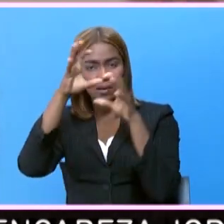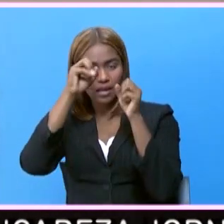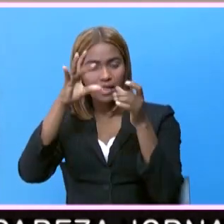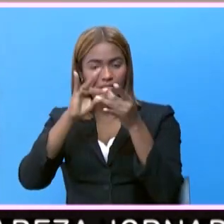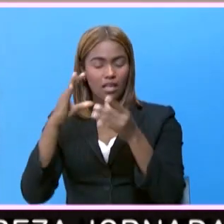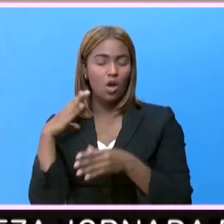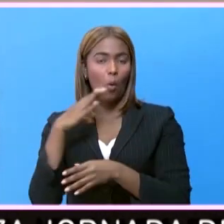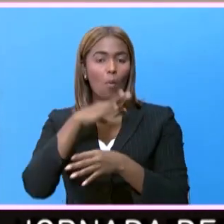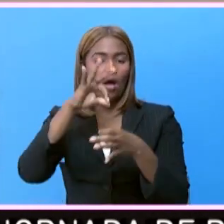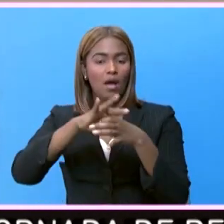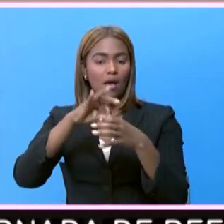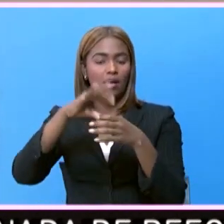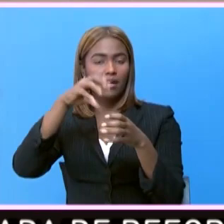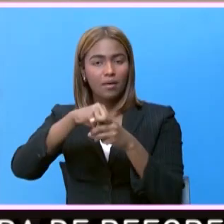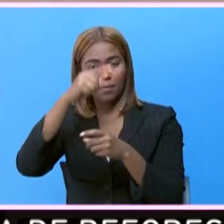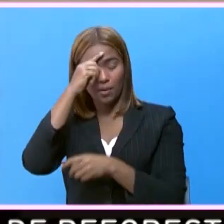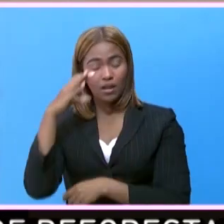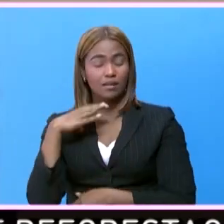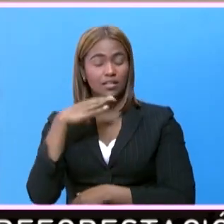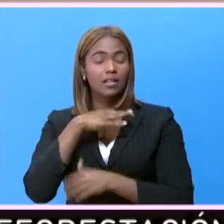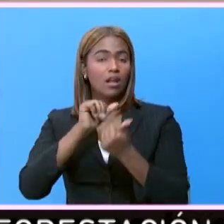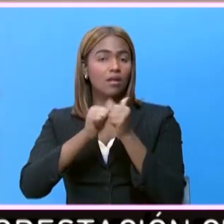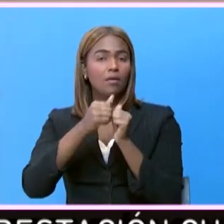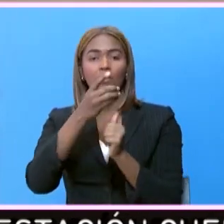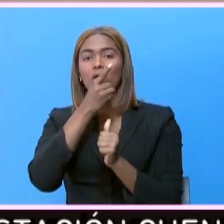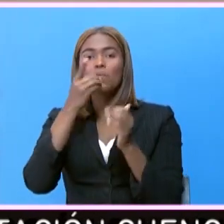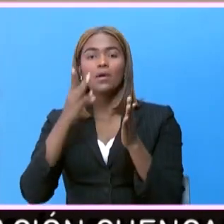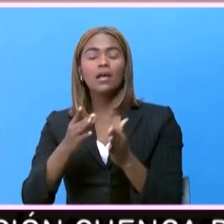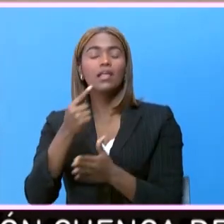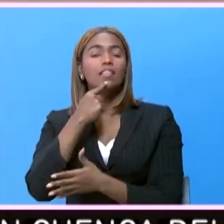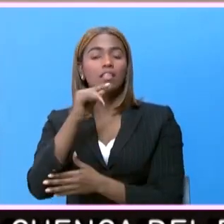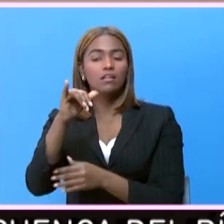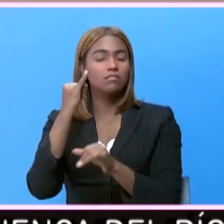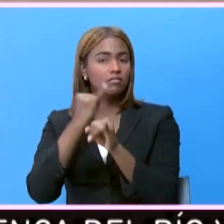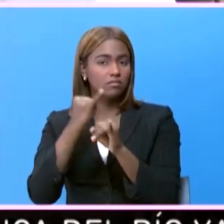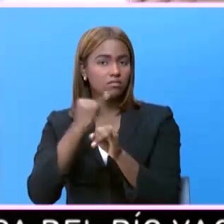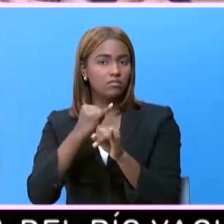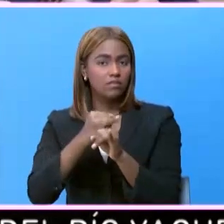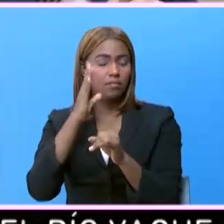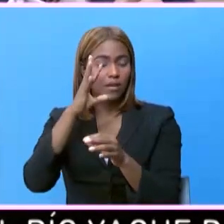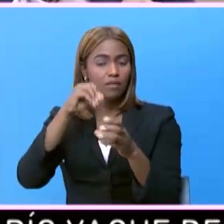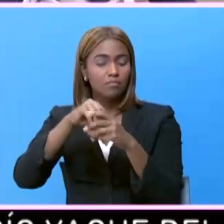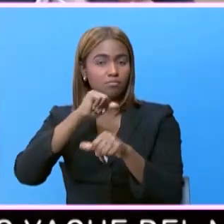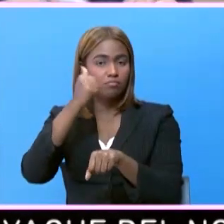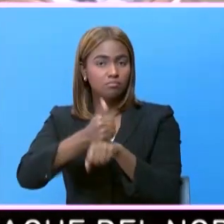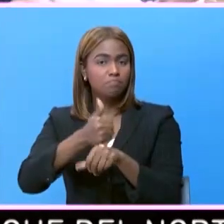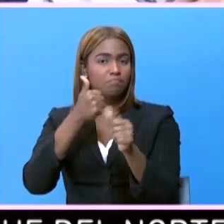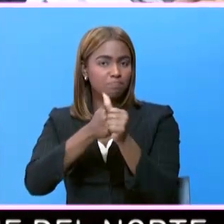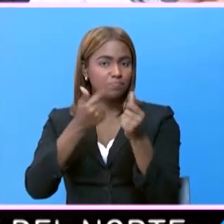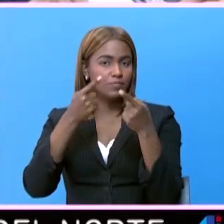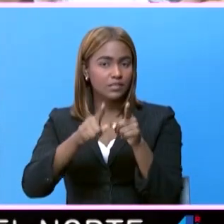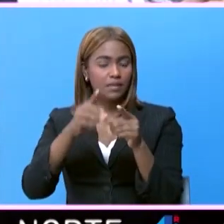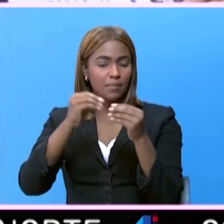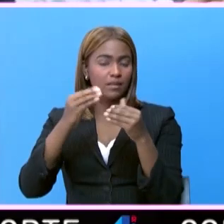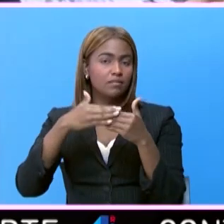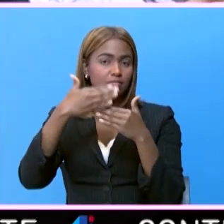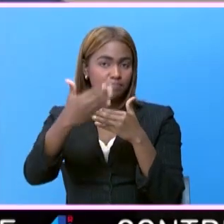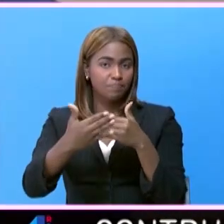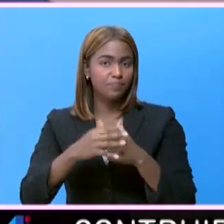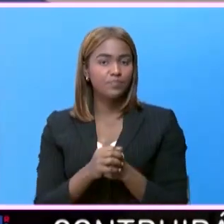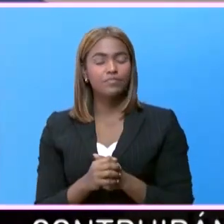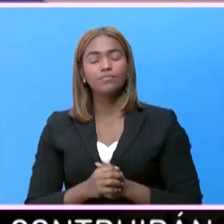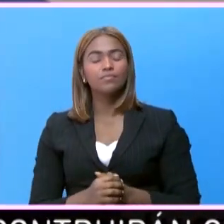la Comisión Electoral integrada por el Comité Olímpico Dominicano, dijo que la institución fijará posición al respecto más adelante.